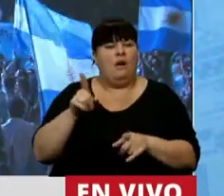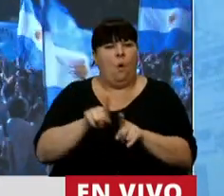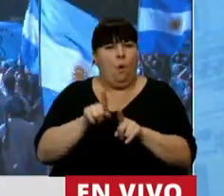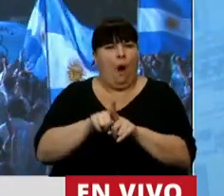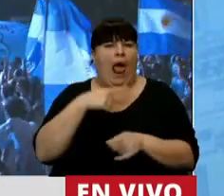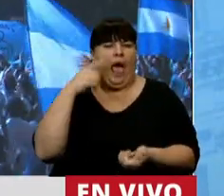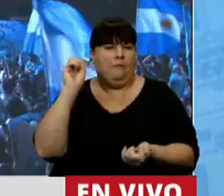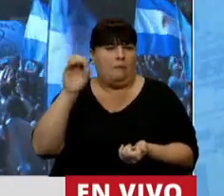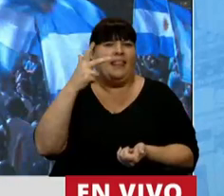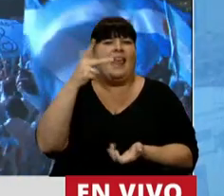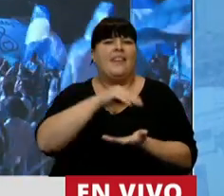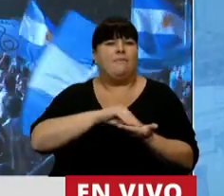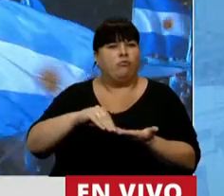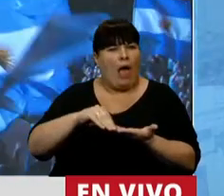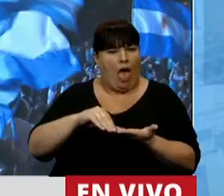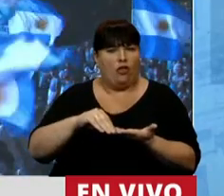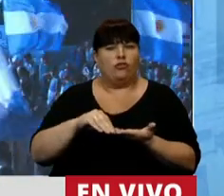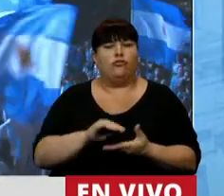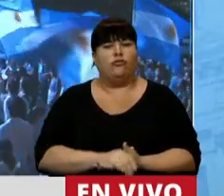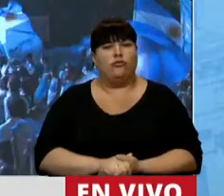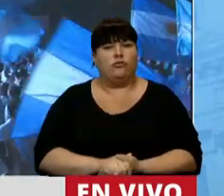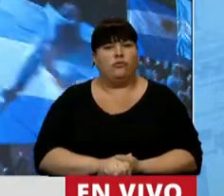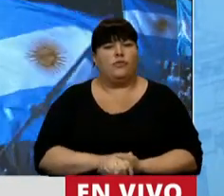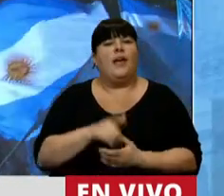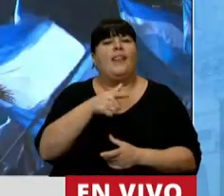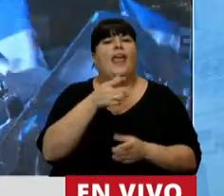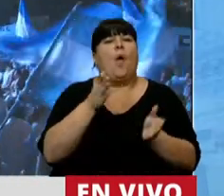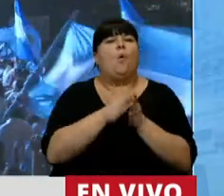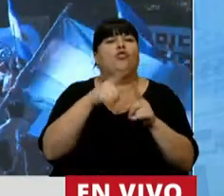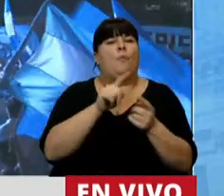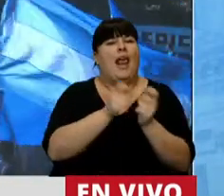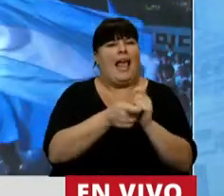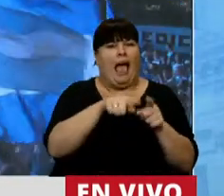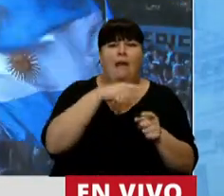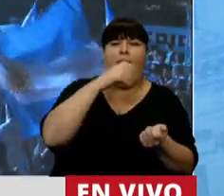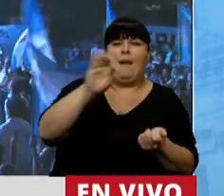bastardiado por tres diputados de Junto por el Cambio.